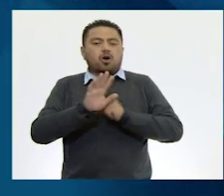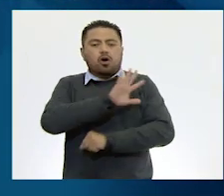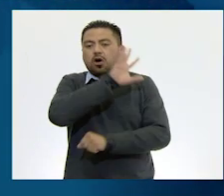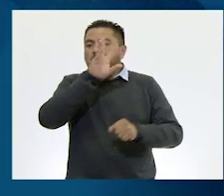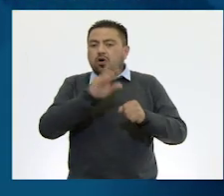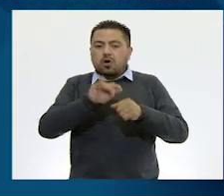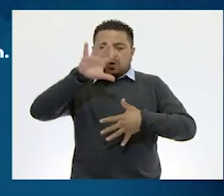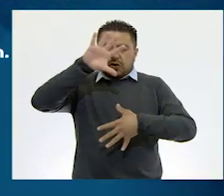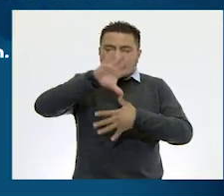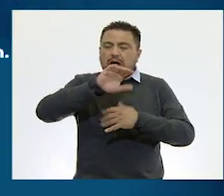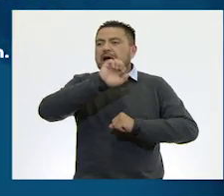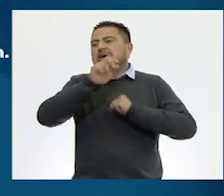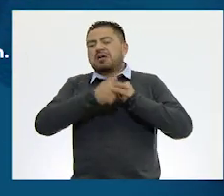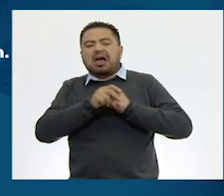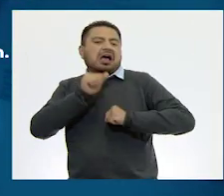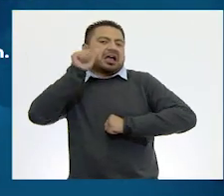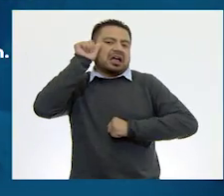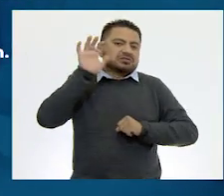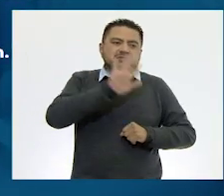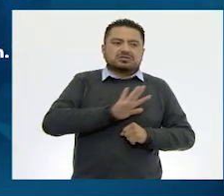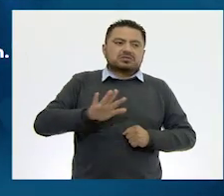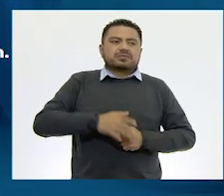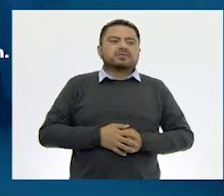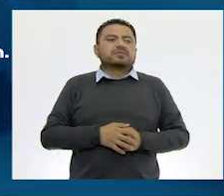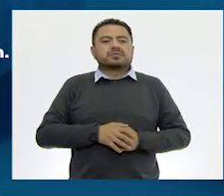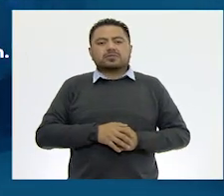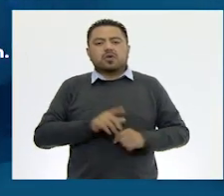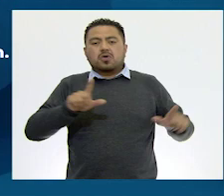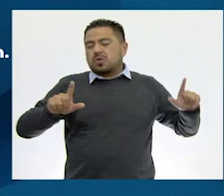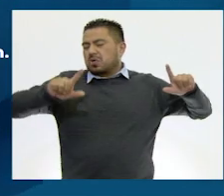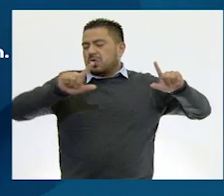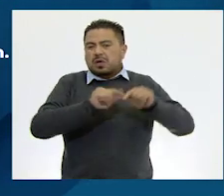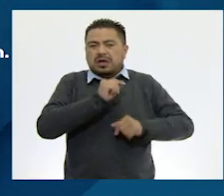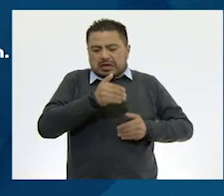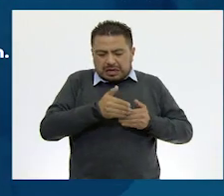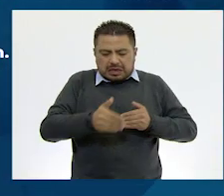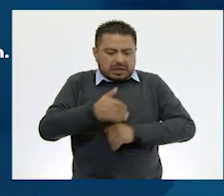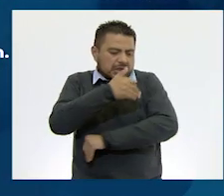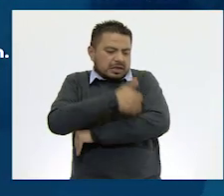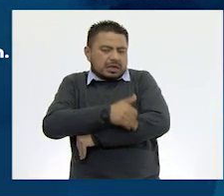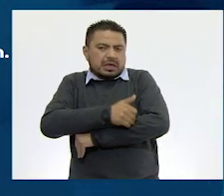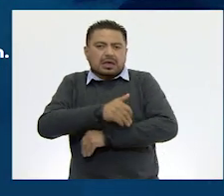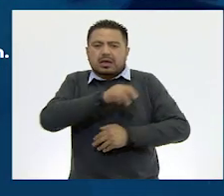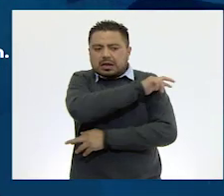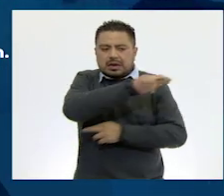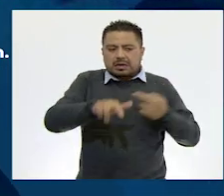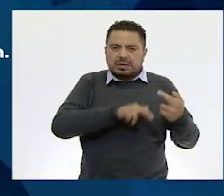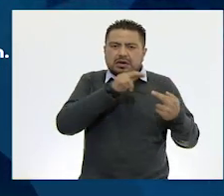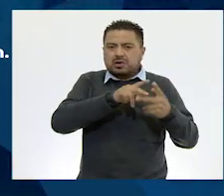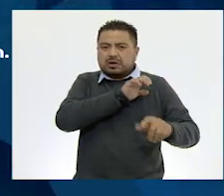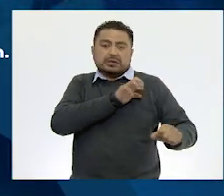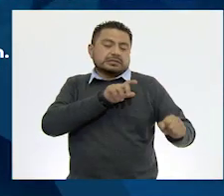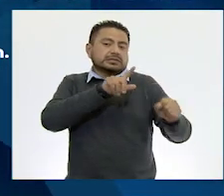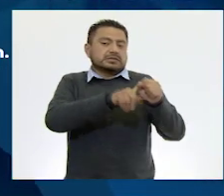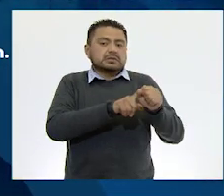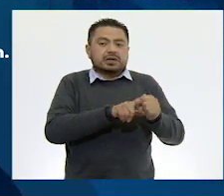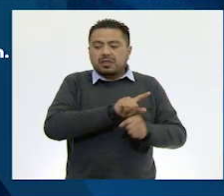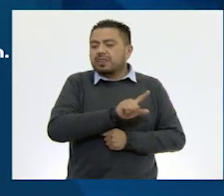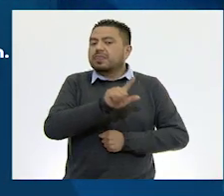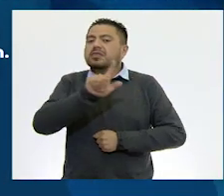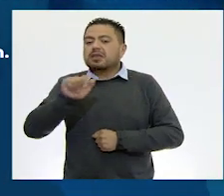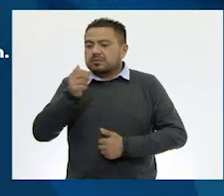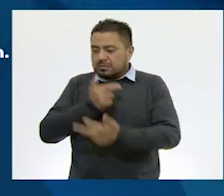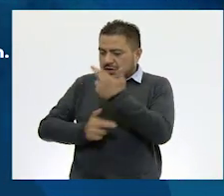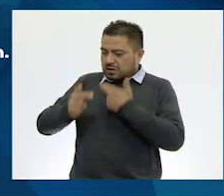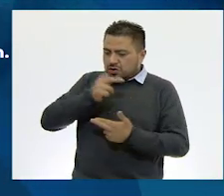continente. Especies que pasan solo una época del año en una región específica y después